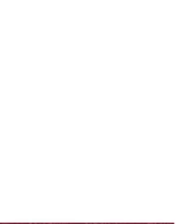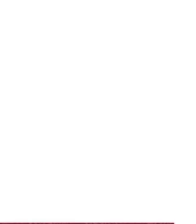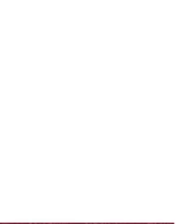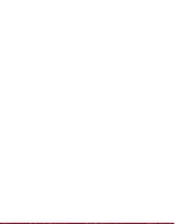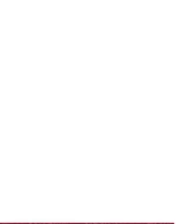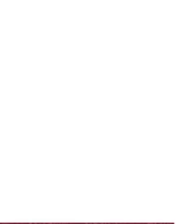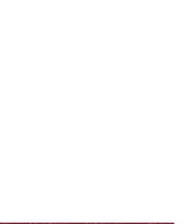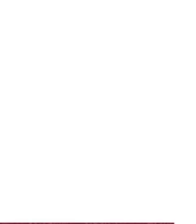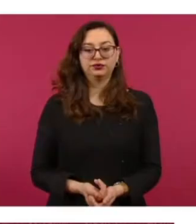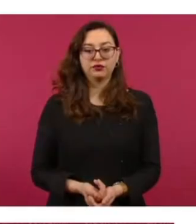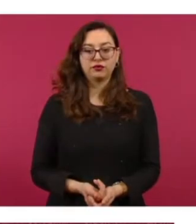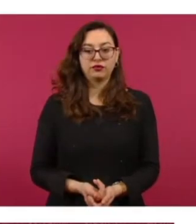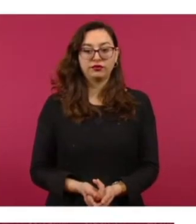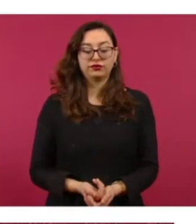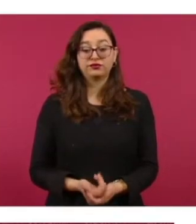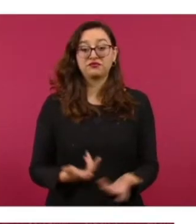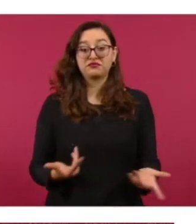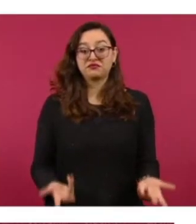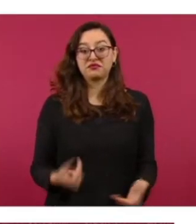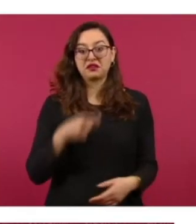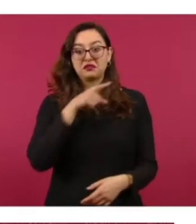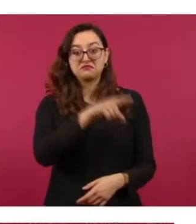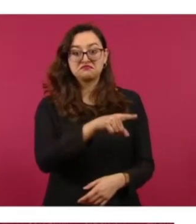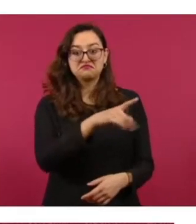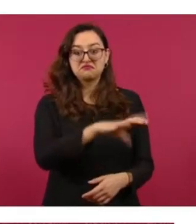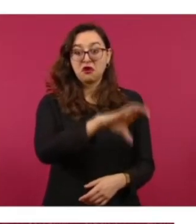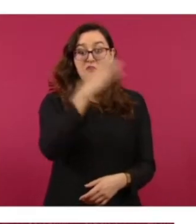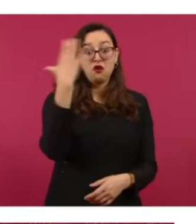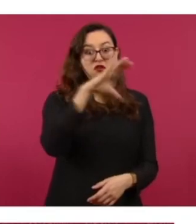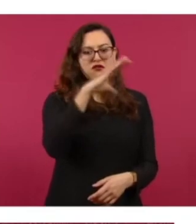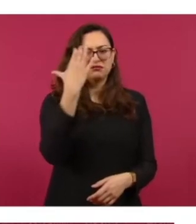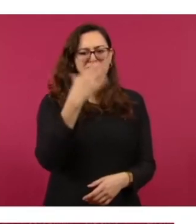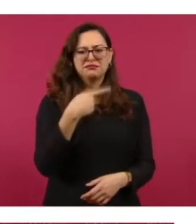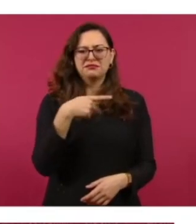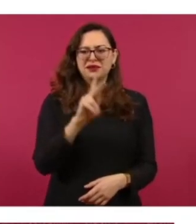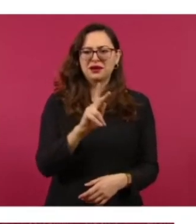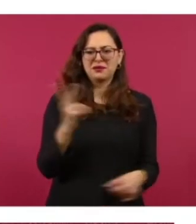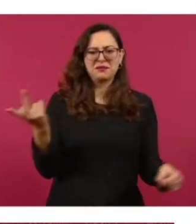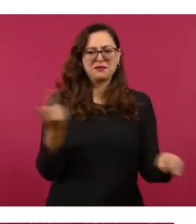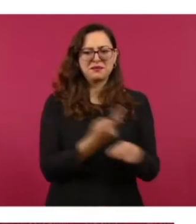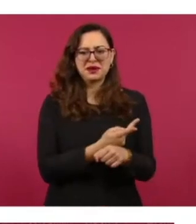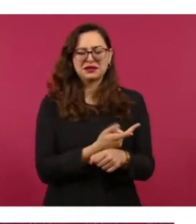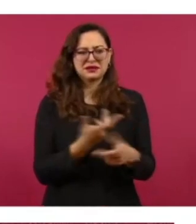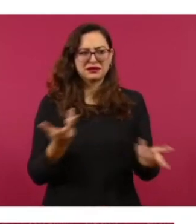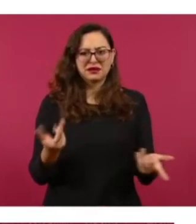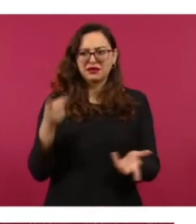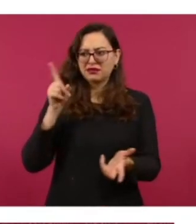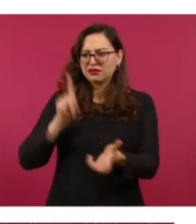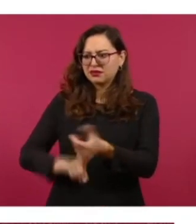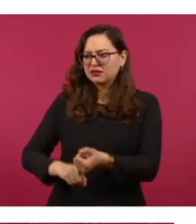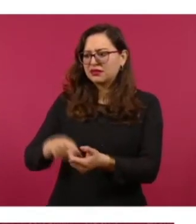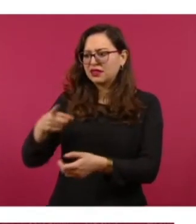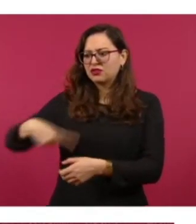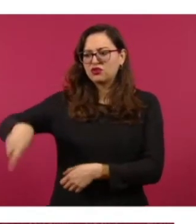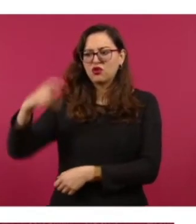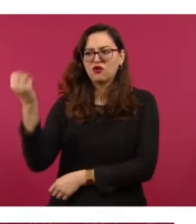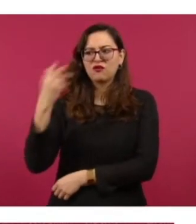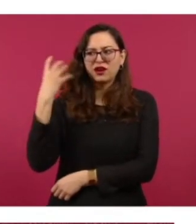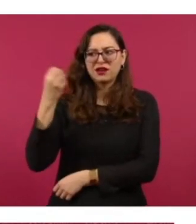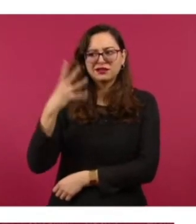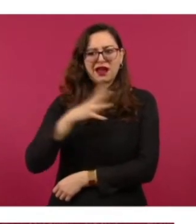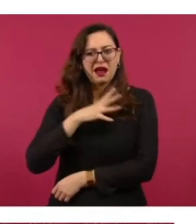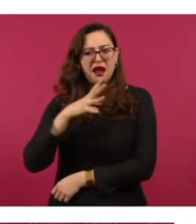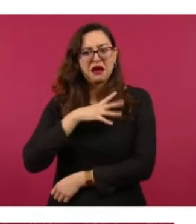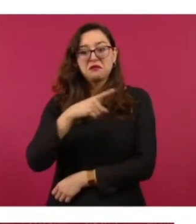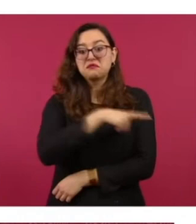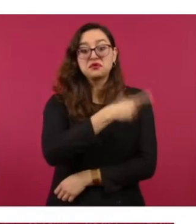de las agendas es como cuando en la marcha del presidente se pusieron a contar camiones como que no se enteran de nada